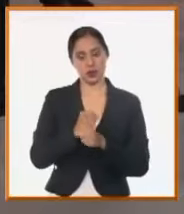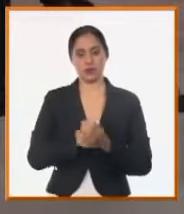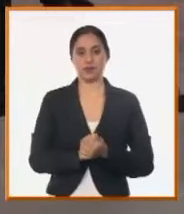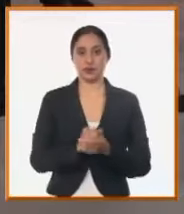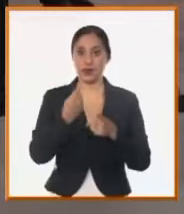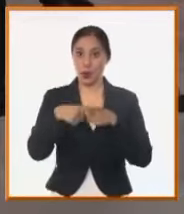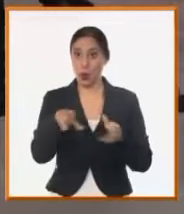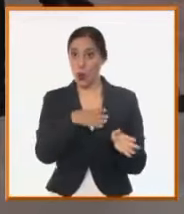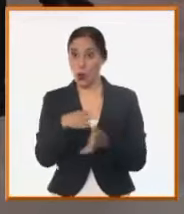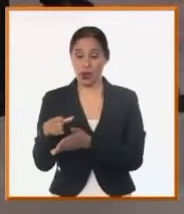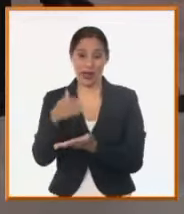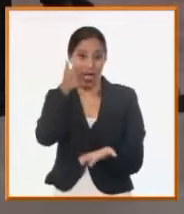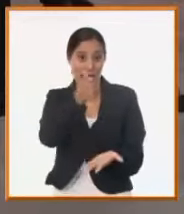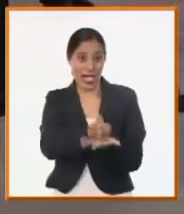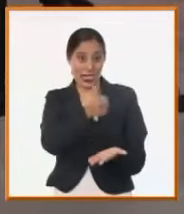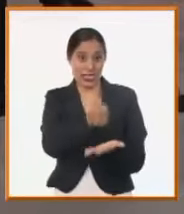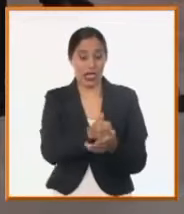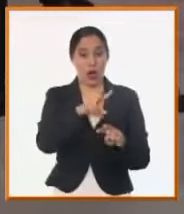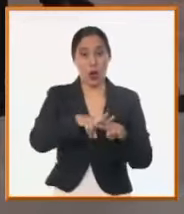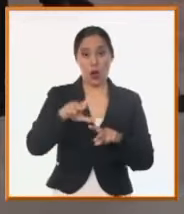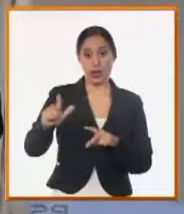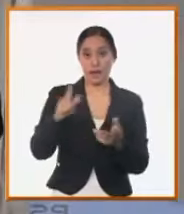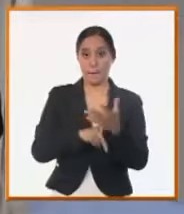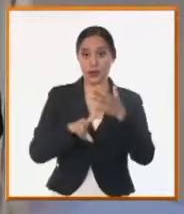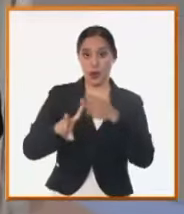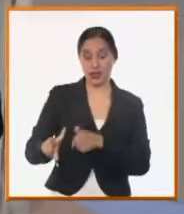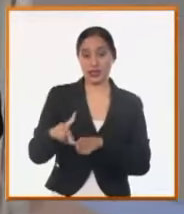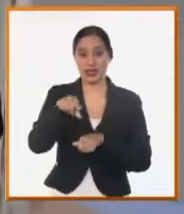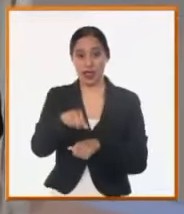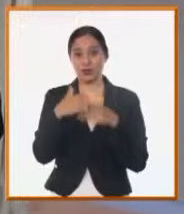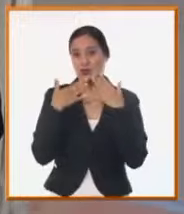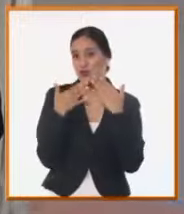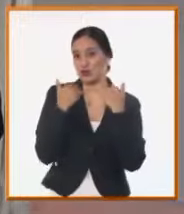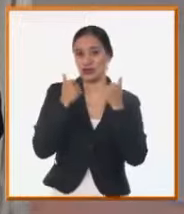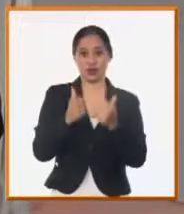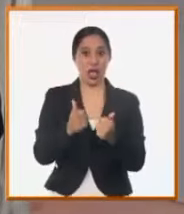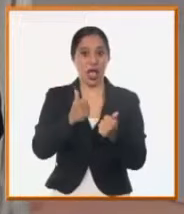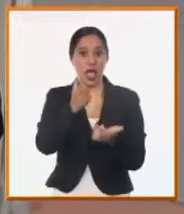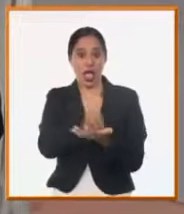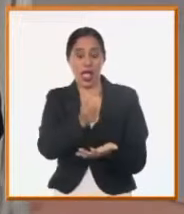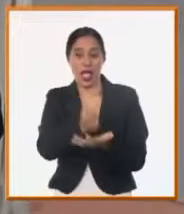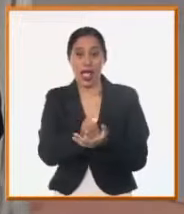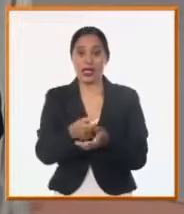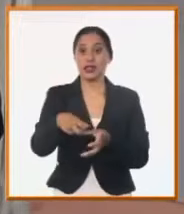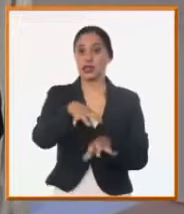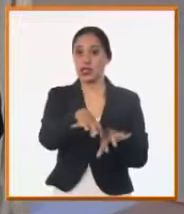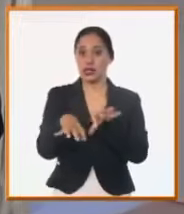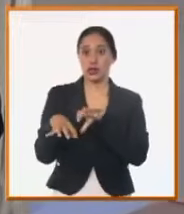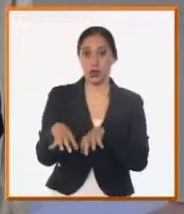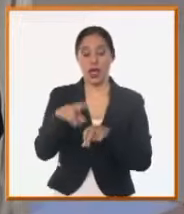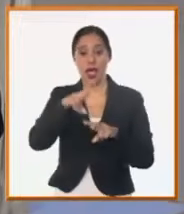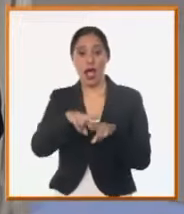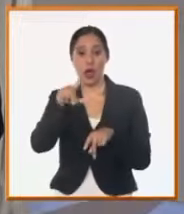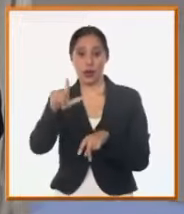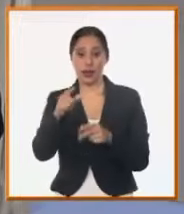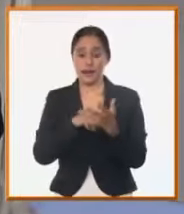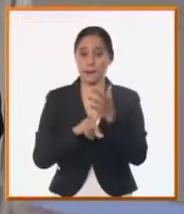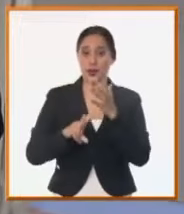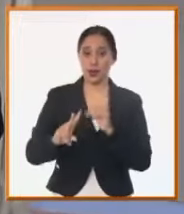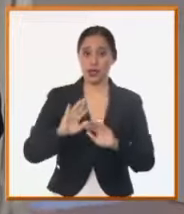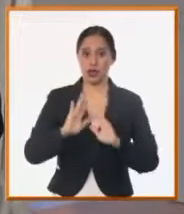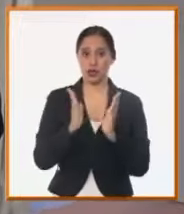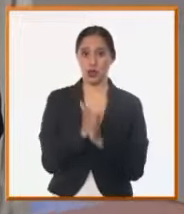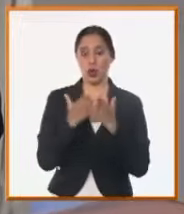la ciudad de Oquín es la cabecera provincial hoy de ciclos más altos. Hoy realmente la ciudad de Oquín tiene una dependencia de una invención importante